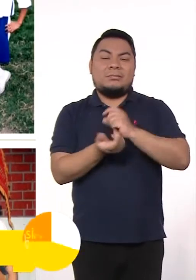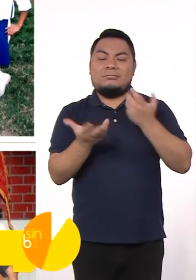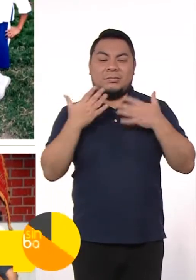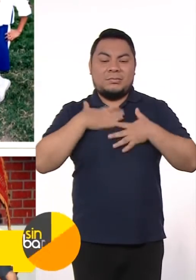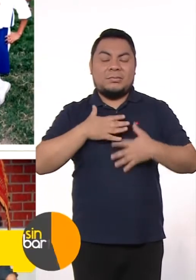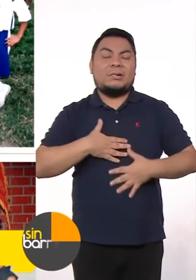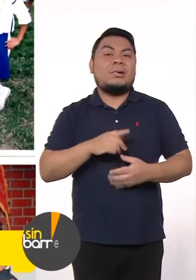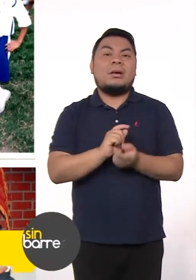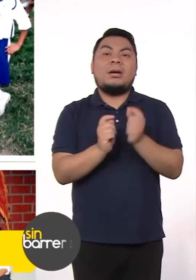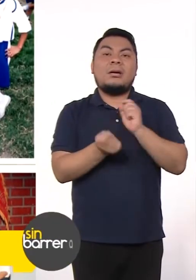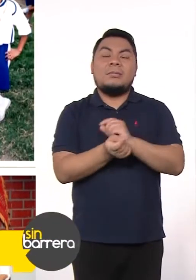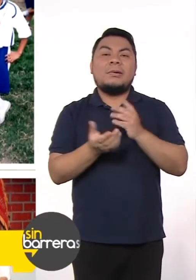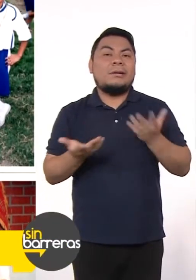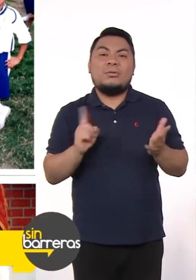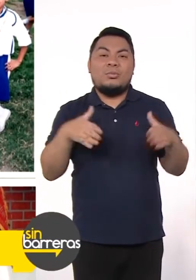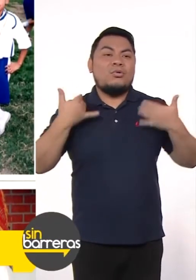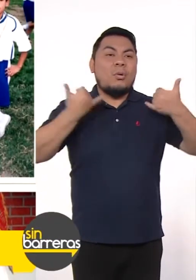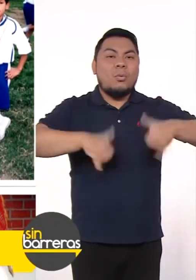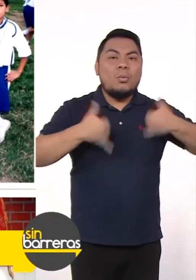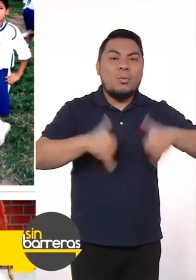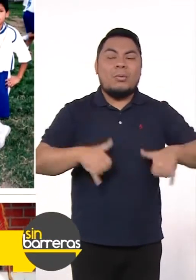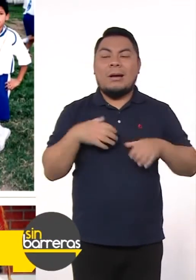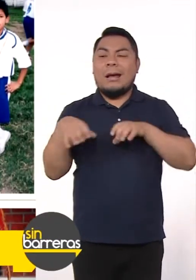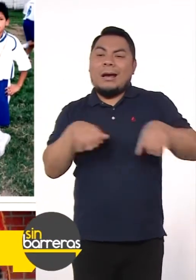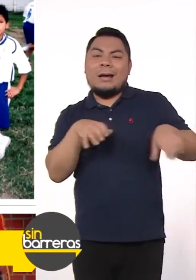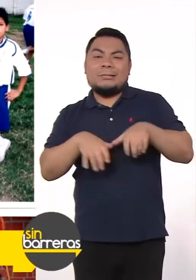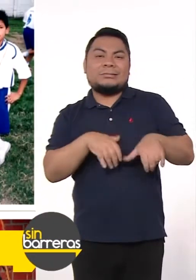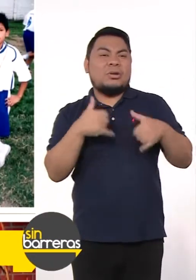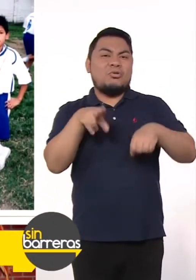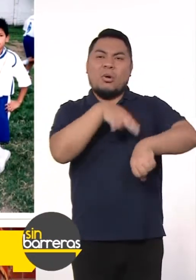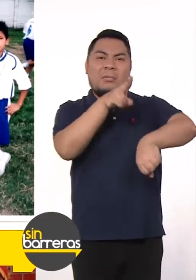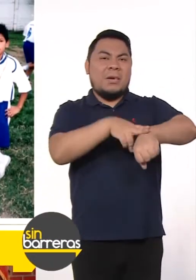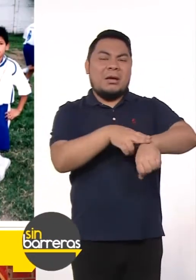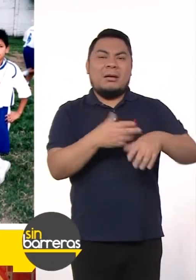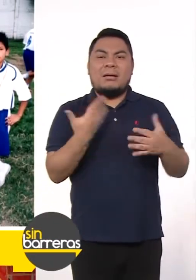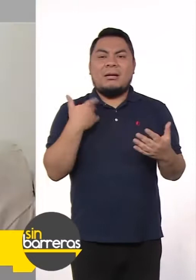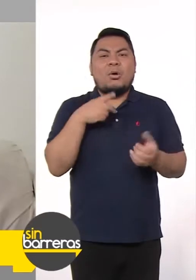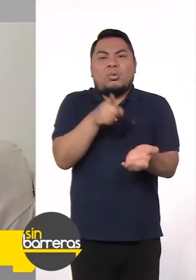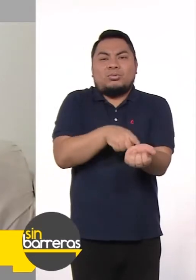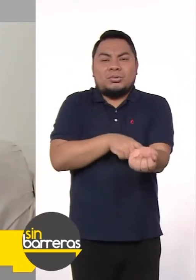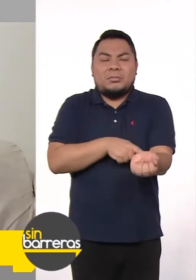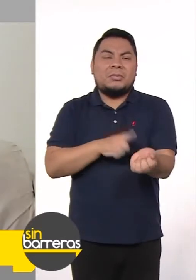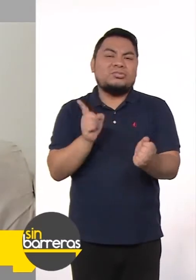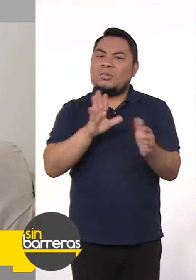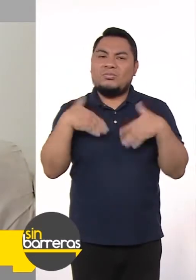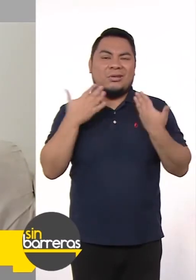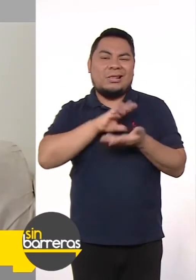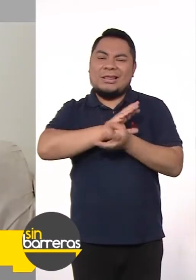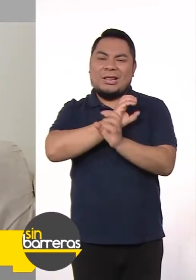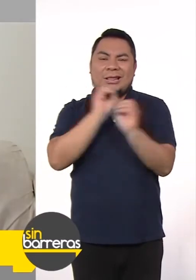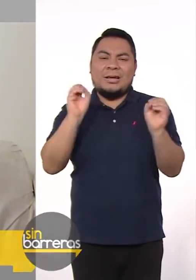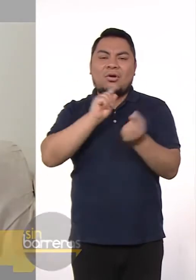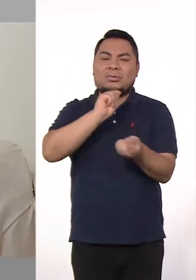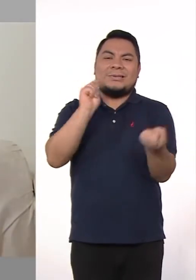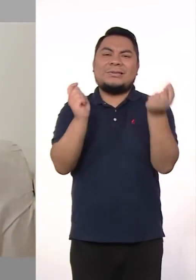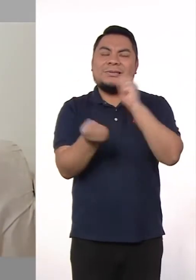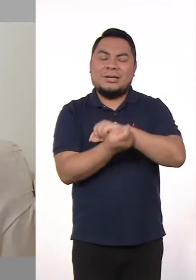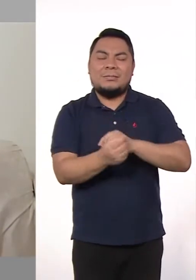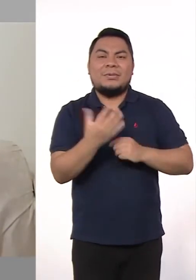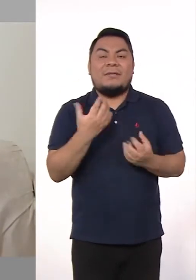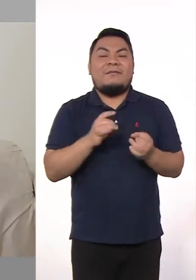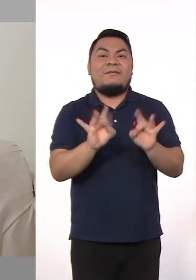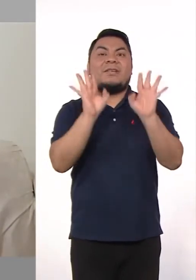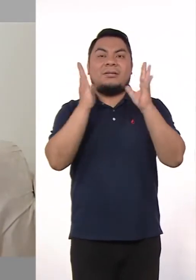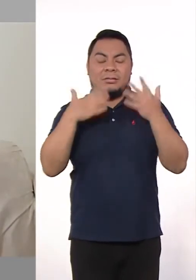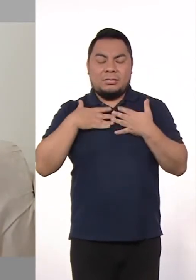jugaba, hacer ciertas actividades que estaba aún acostumbrado. De lo malo surgió lo bueno que